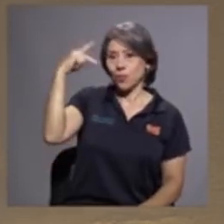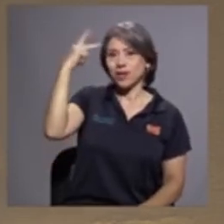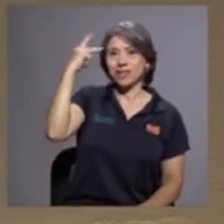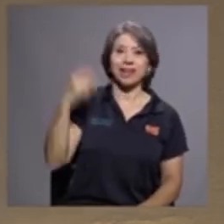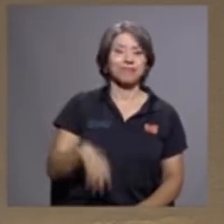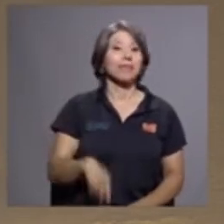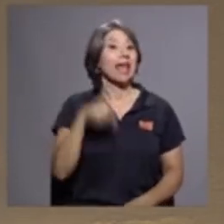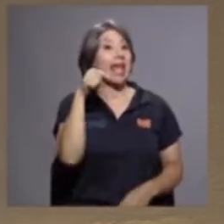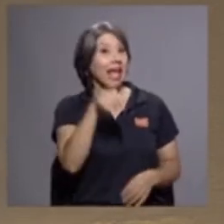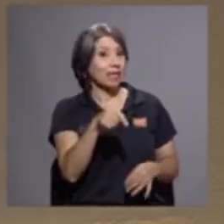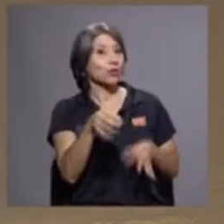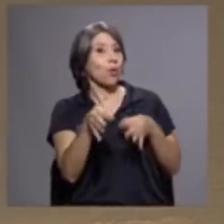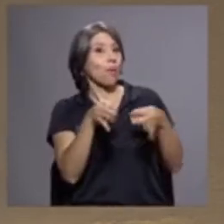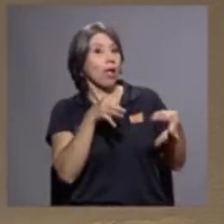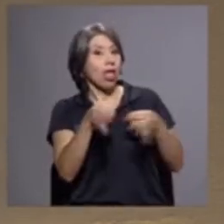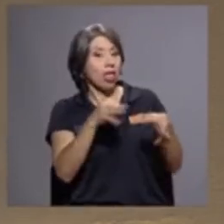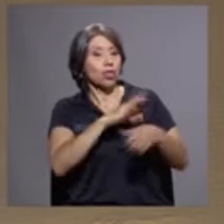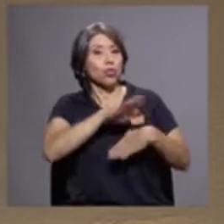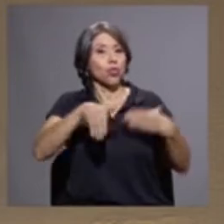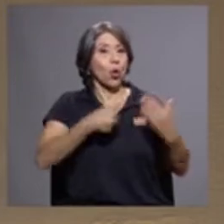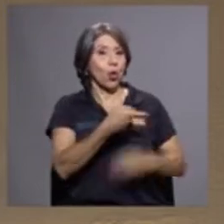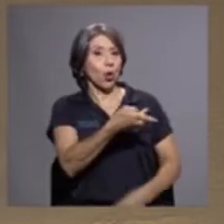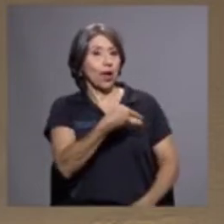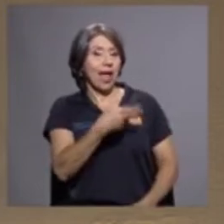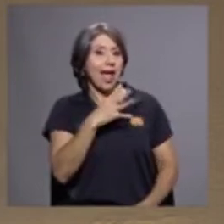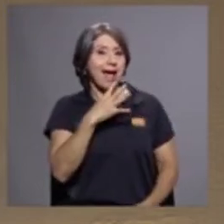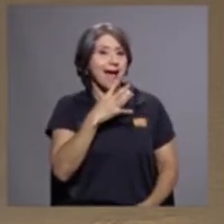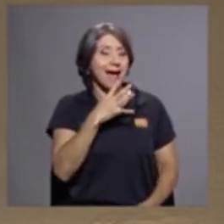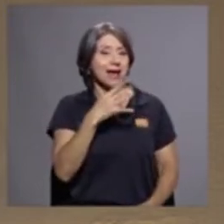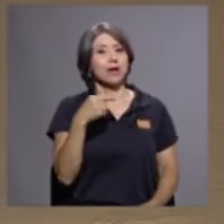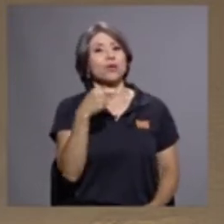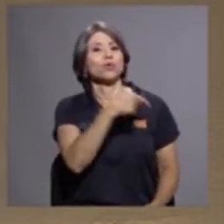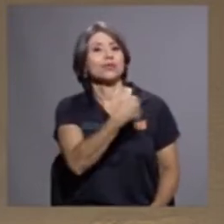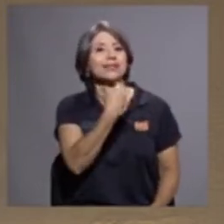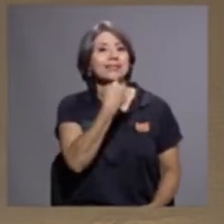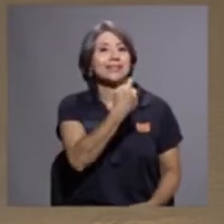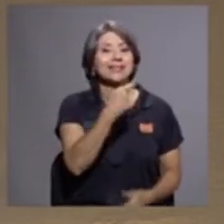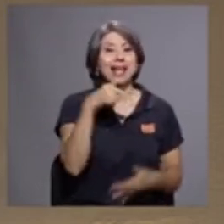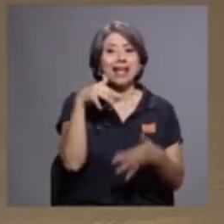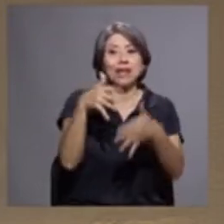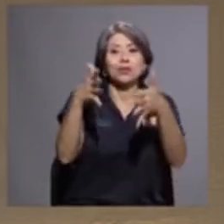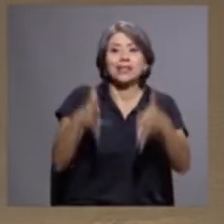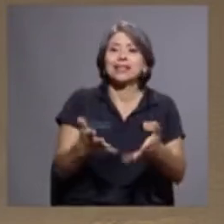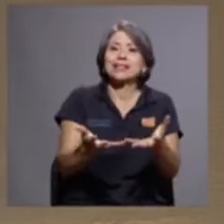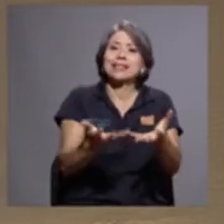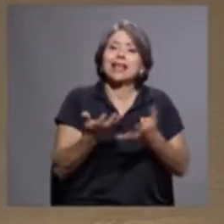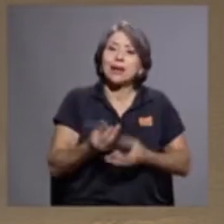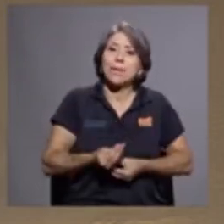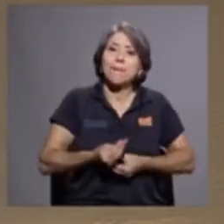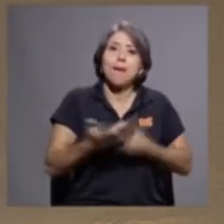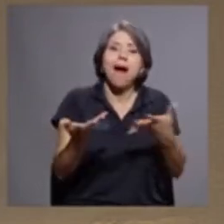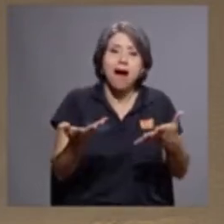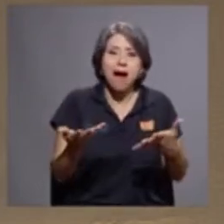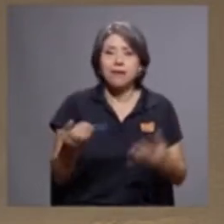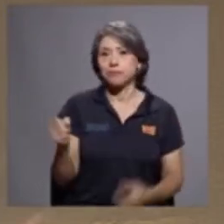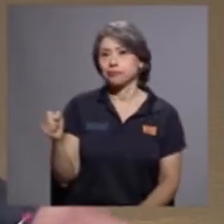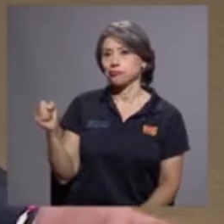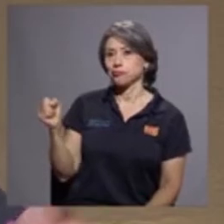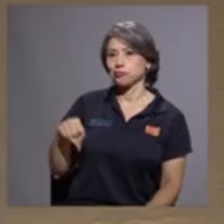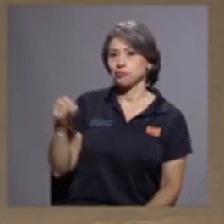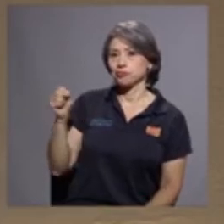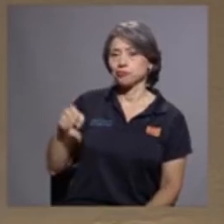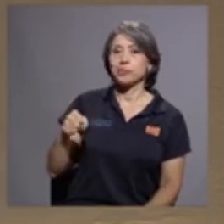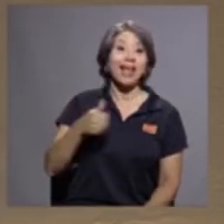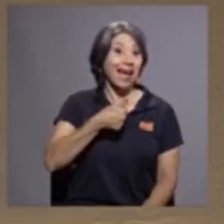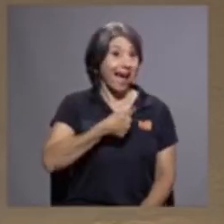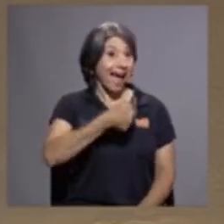conversación que teníamos anteriormente sobre lo que usted decía que en este caso los estudiantes deseaban manifestar. Bueno,